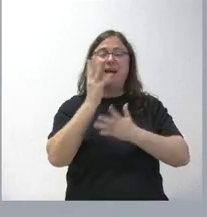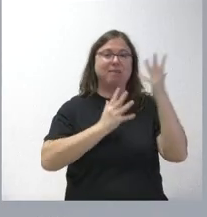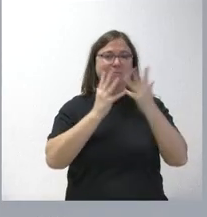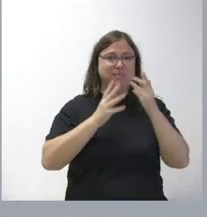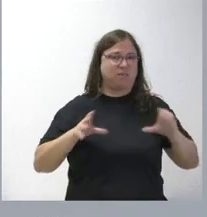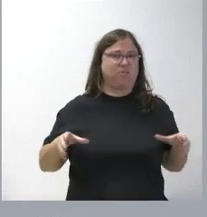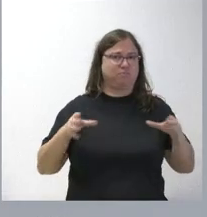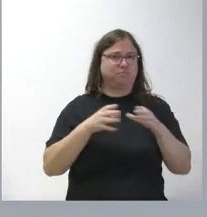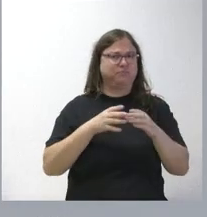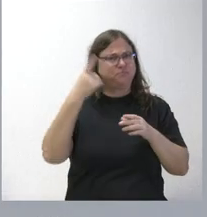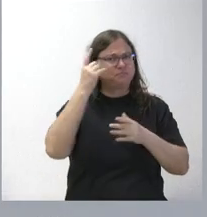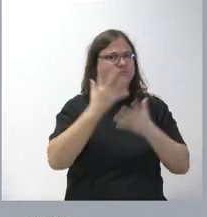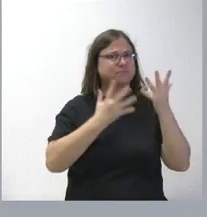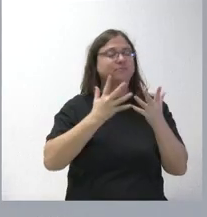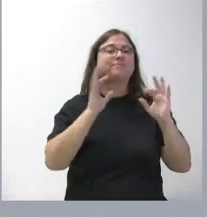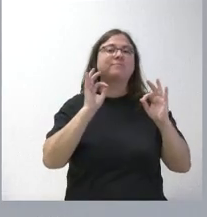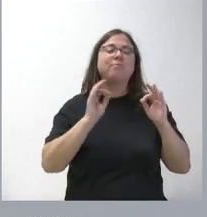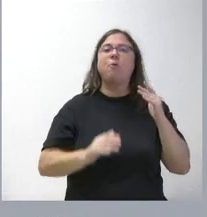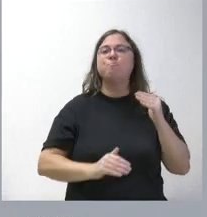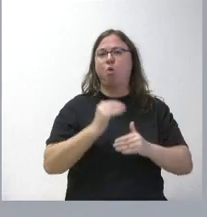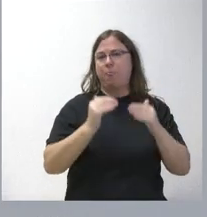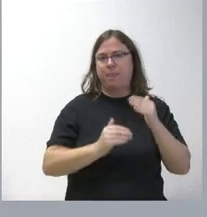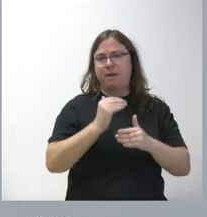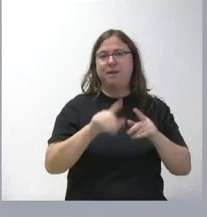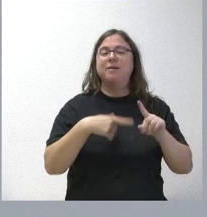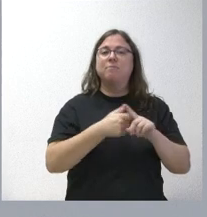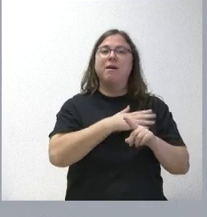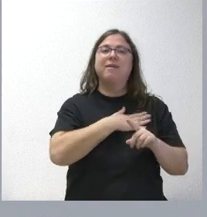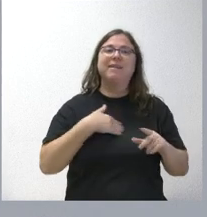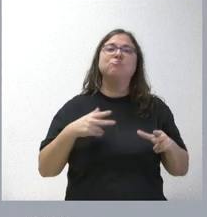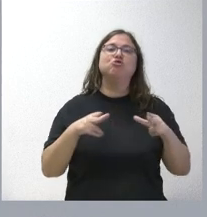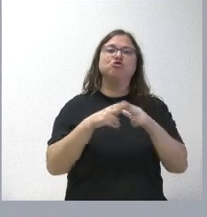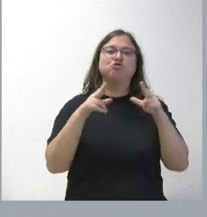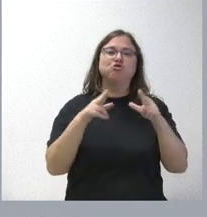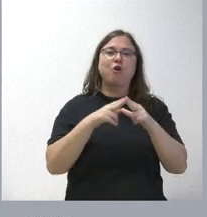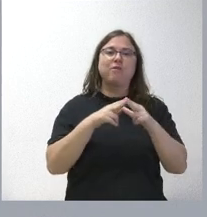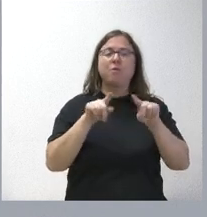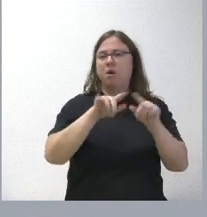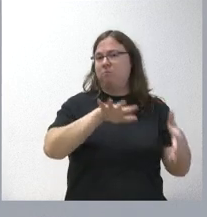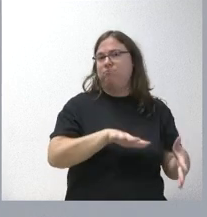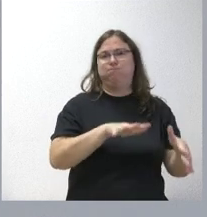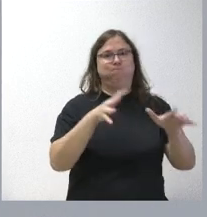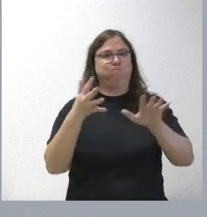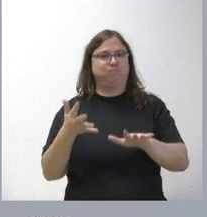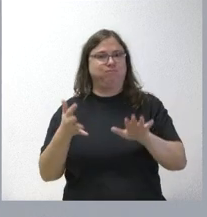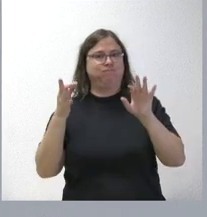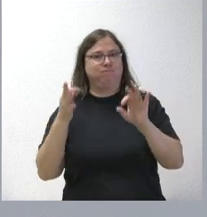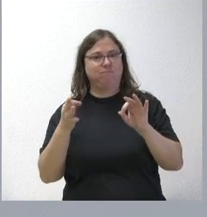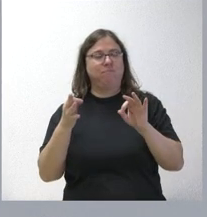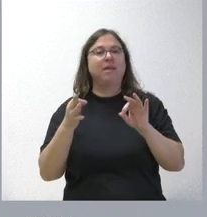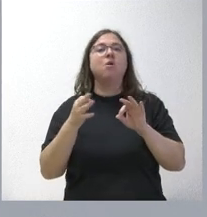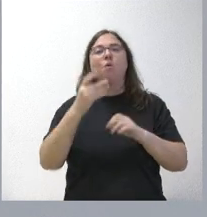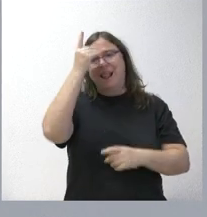Administración más moderna. Pero también queremos una sociedad con una transformación en el ámbito